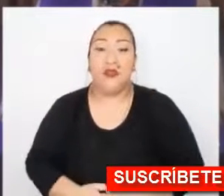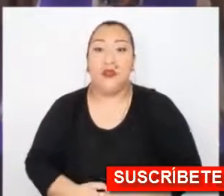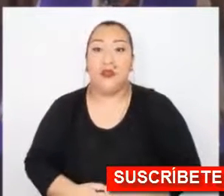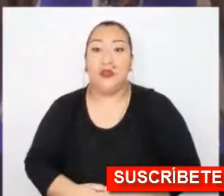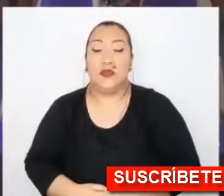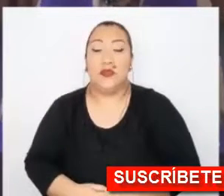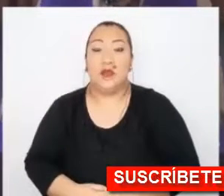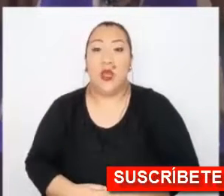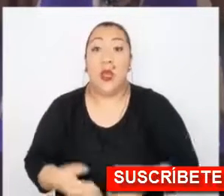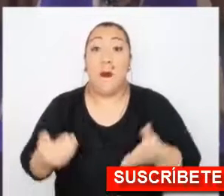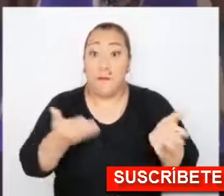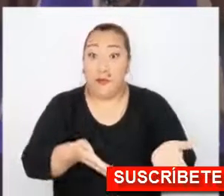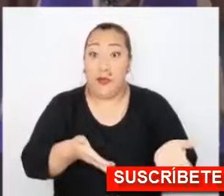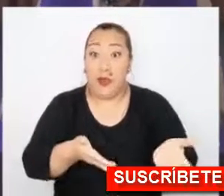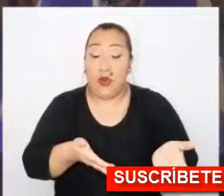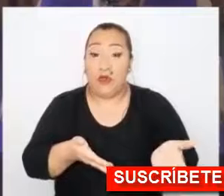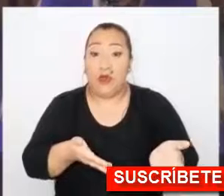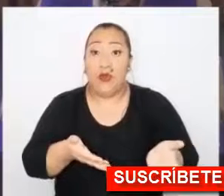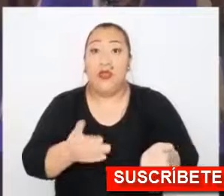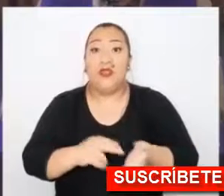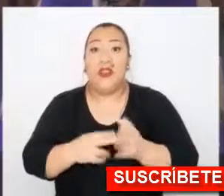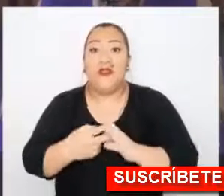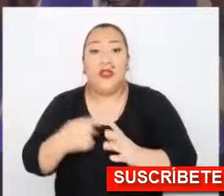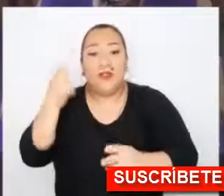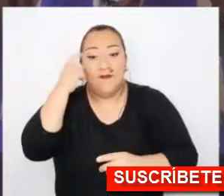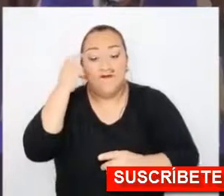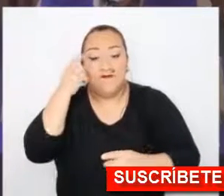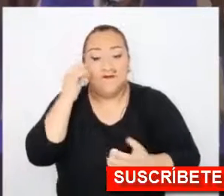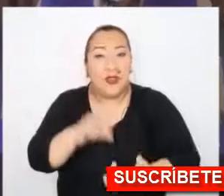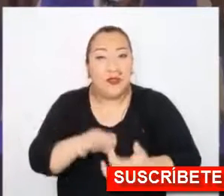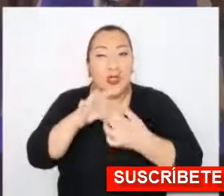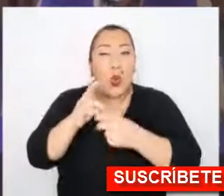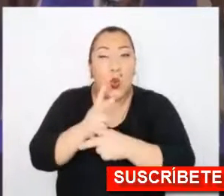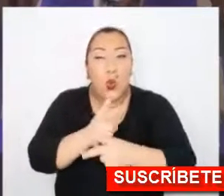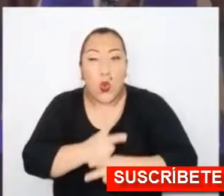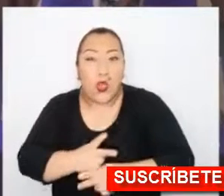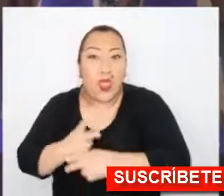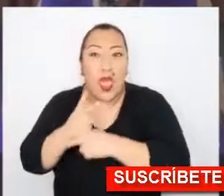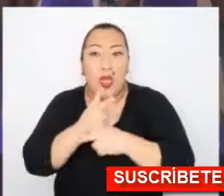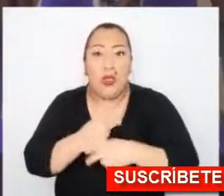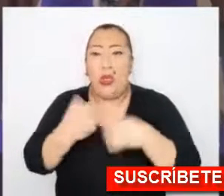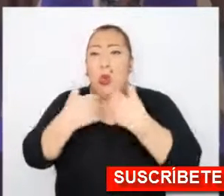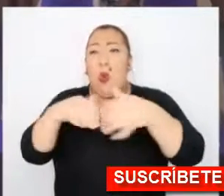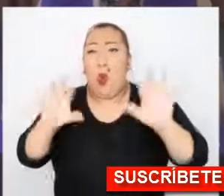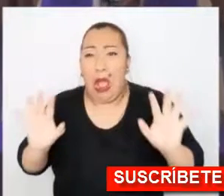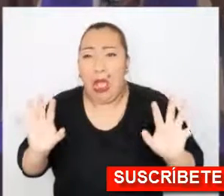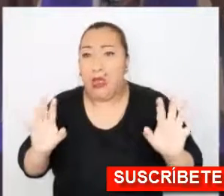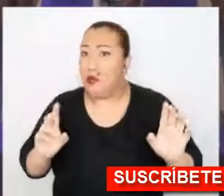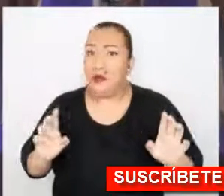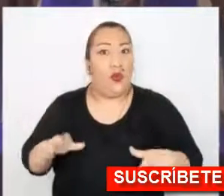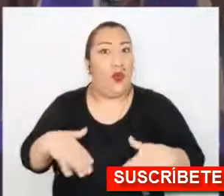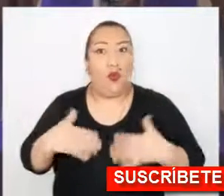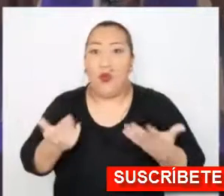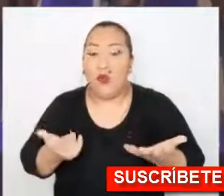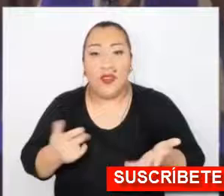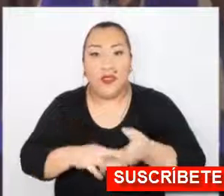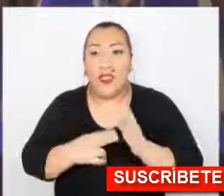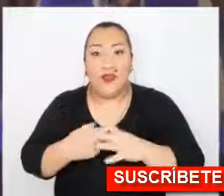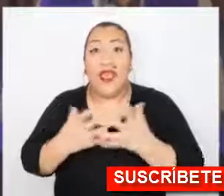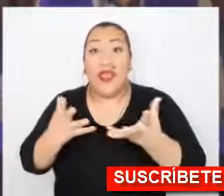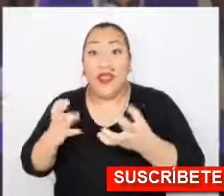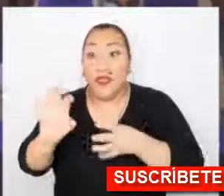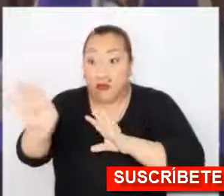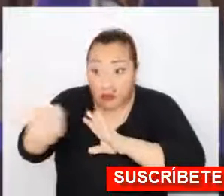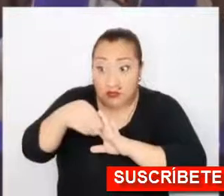Por eso, es que tiene que tenerse particular cuidado al momento de